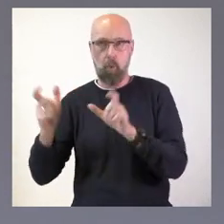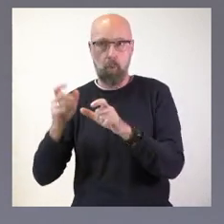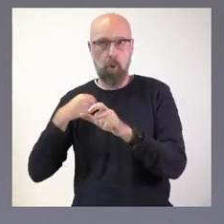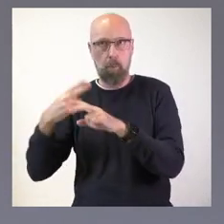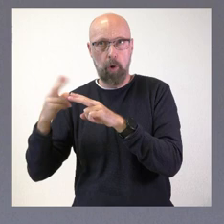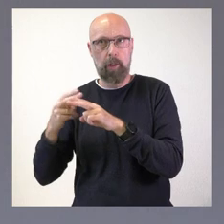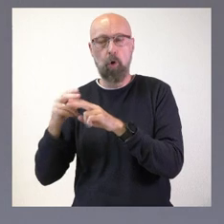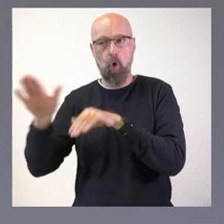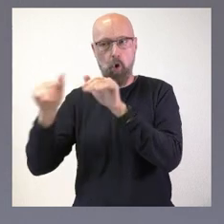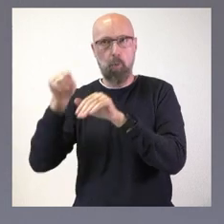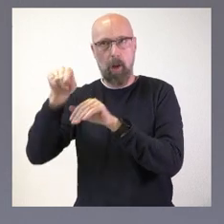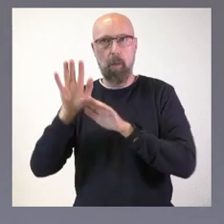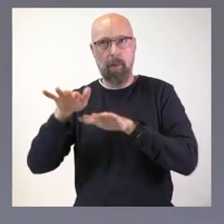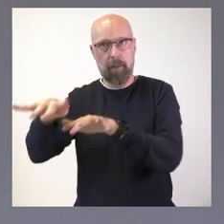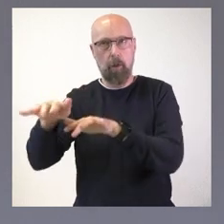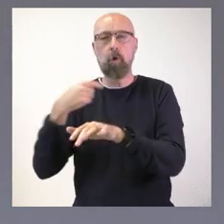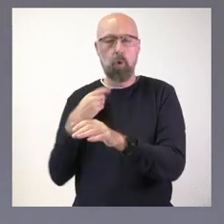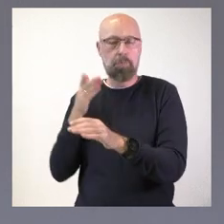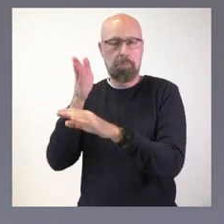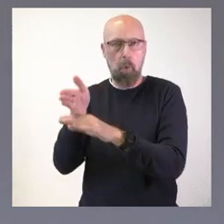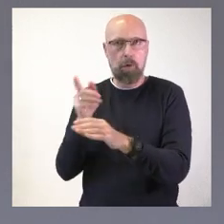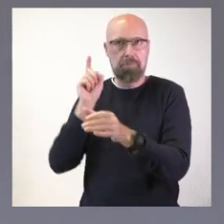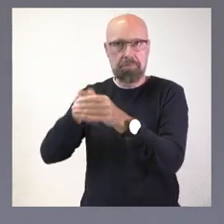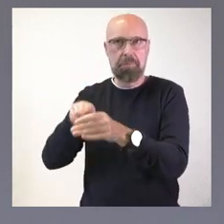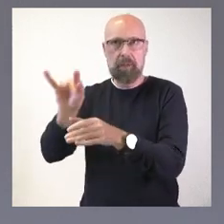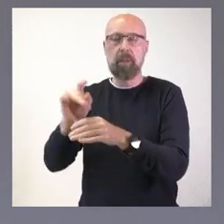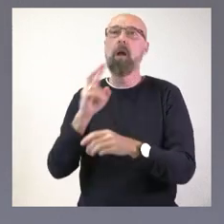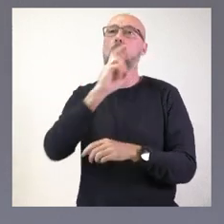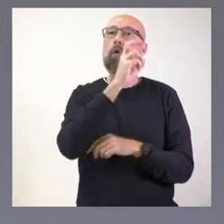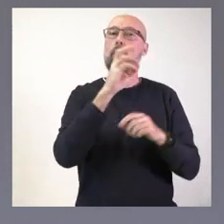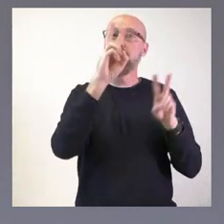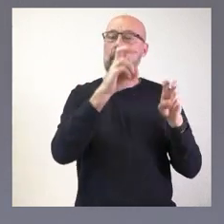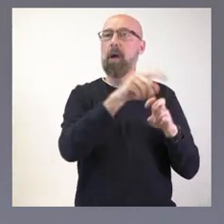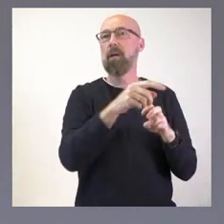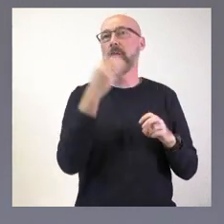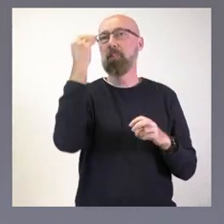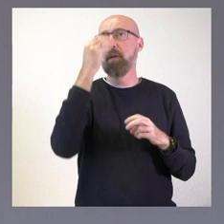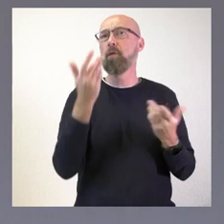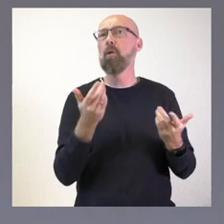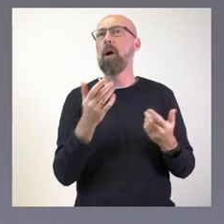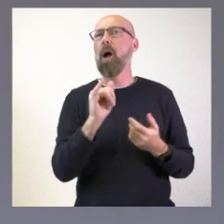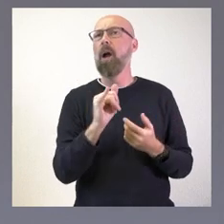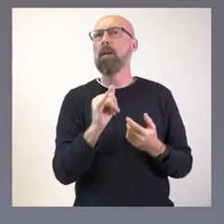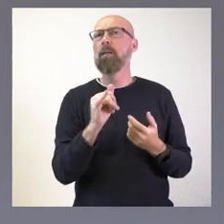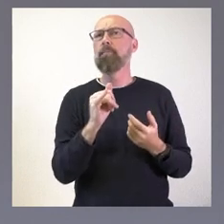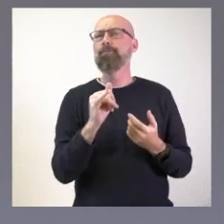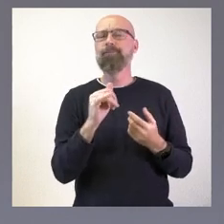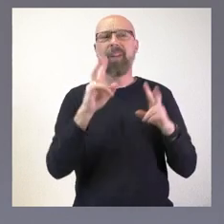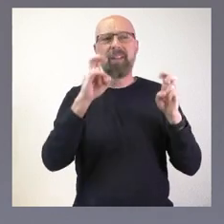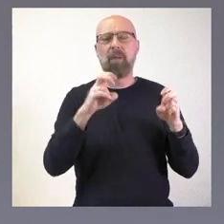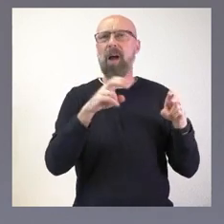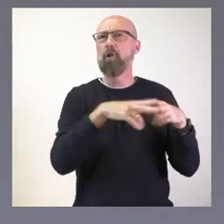manifestación. Y sobre la otra cuestión es sencilla. Creo que ha habido varias solicitudes en relación con muchas cuestiones sociales